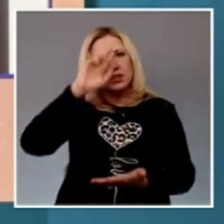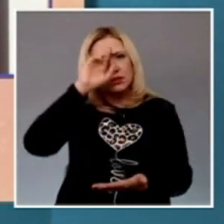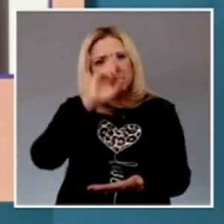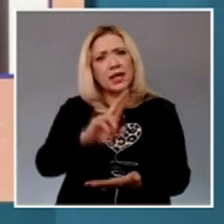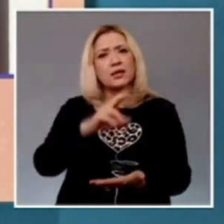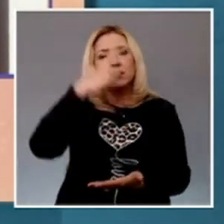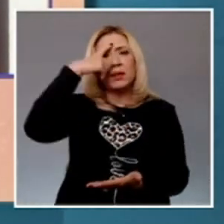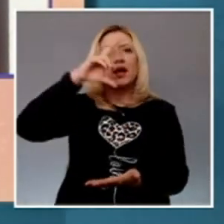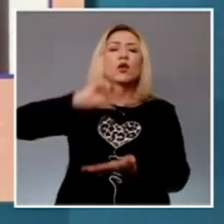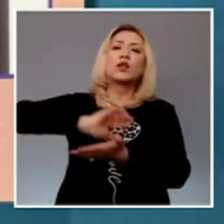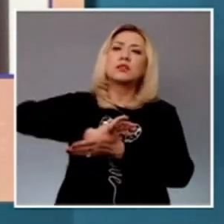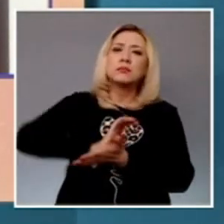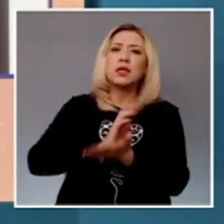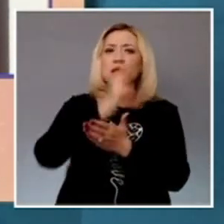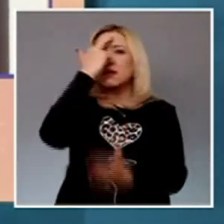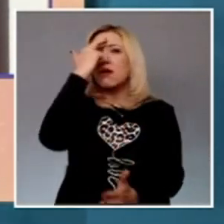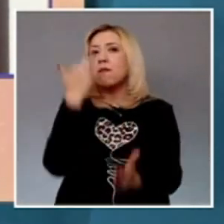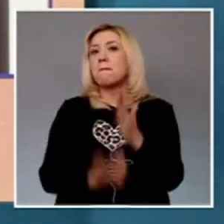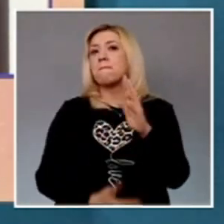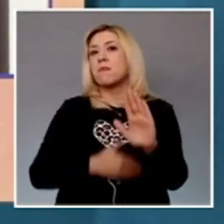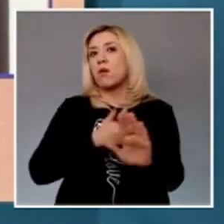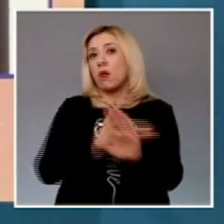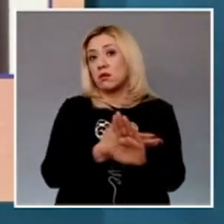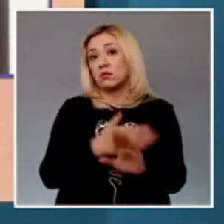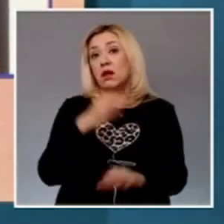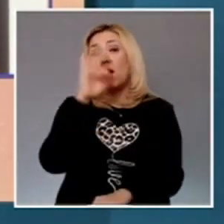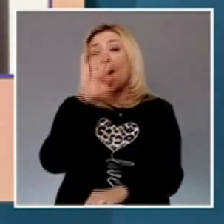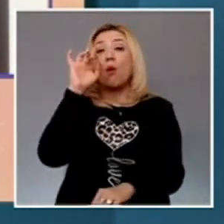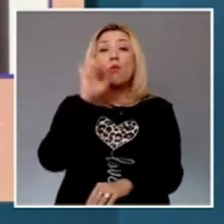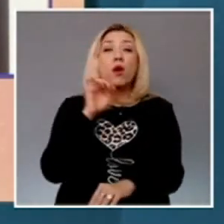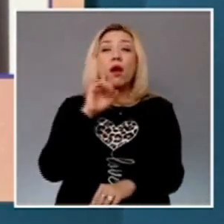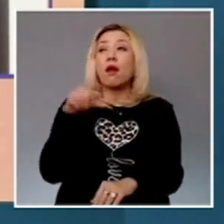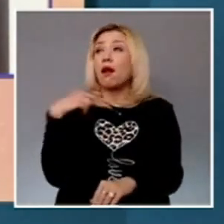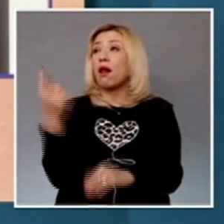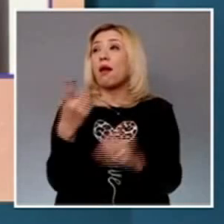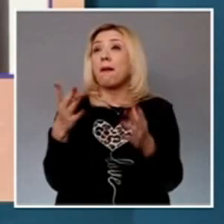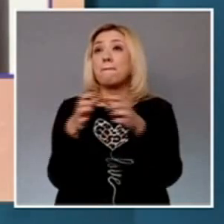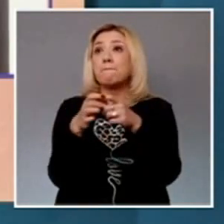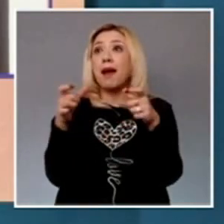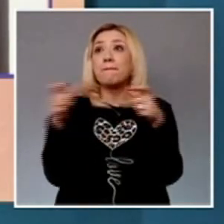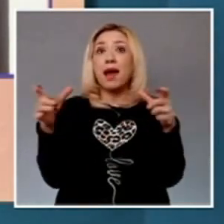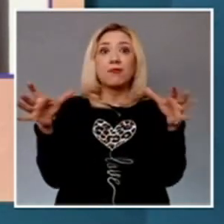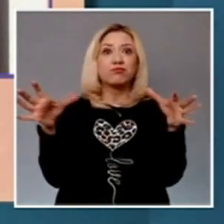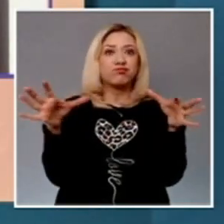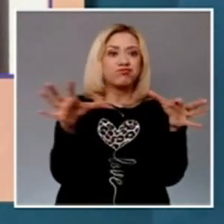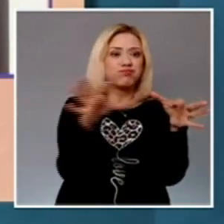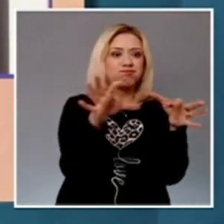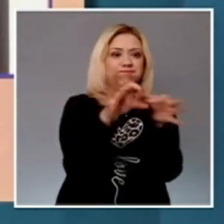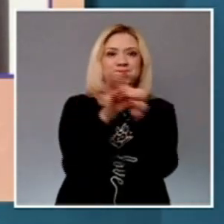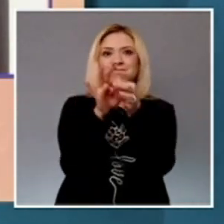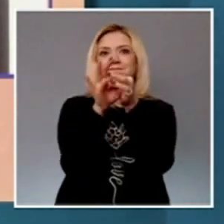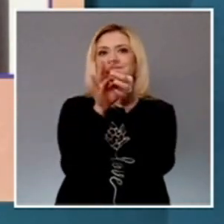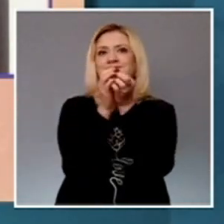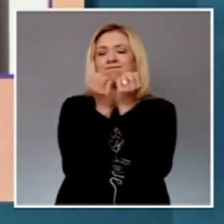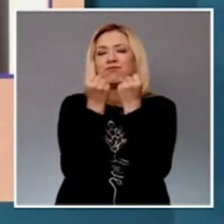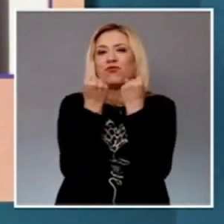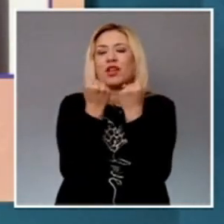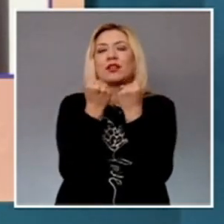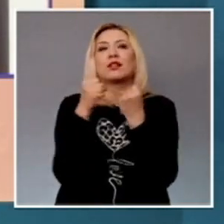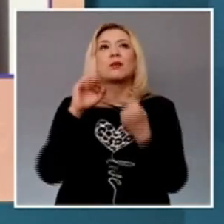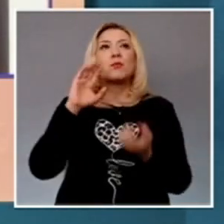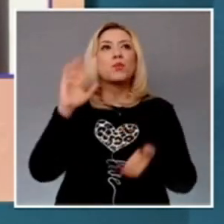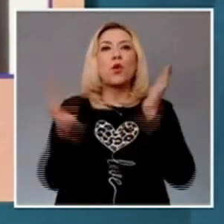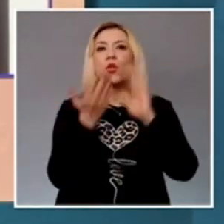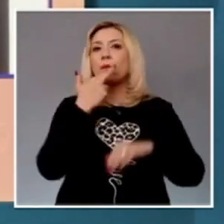Cada vez que las mujeres se unen en círculos, el mundo se cura un poco más. Las sororidades es estar juntas, sentir